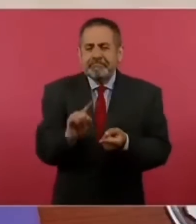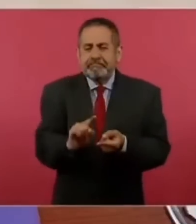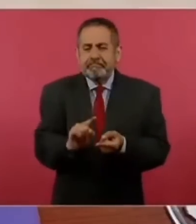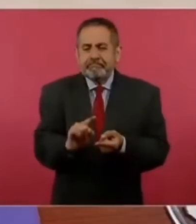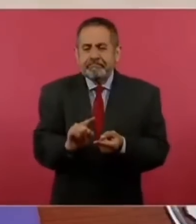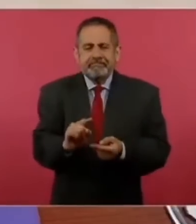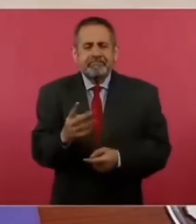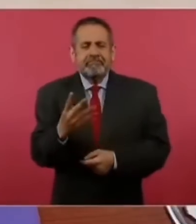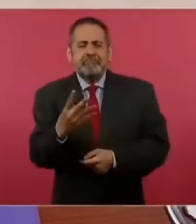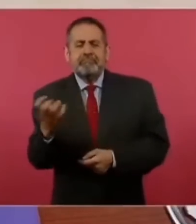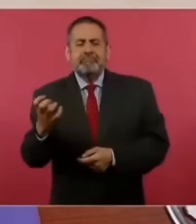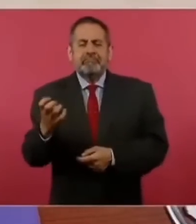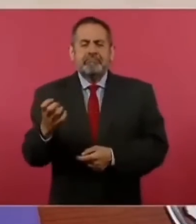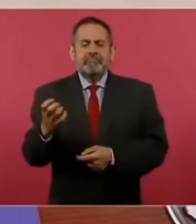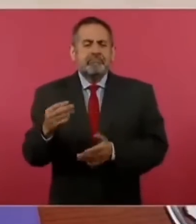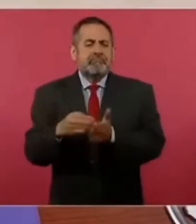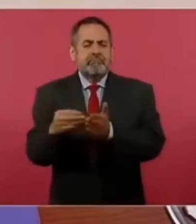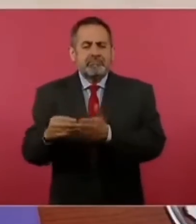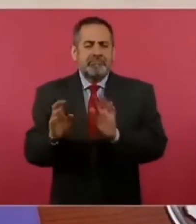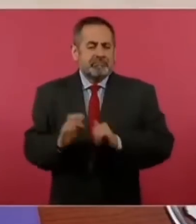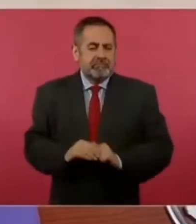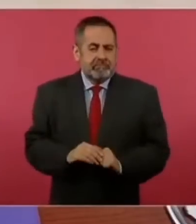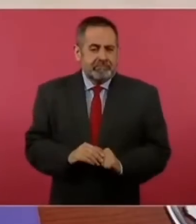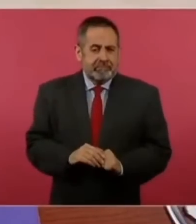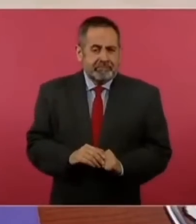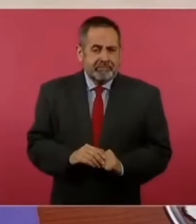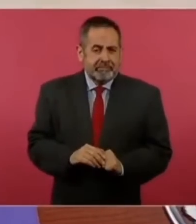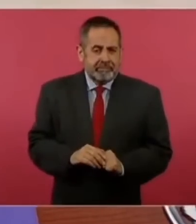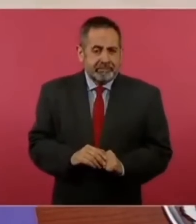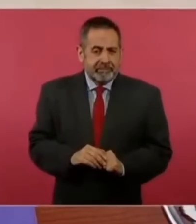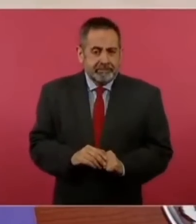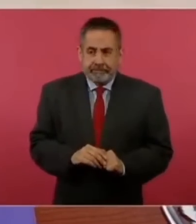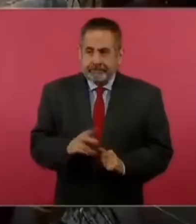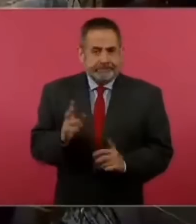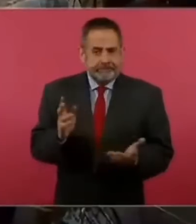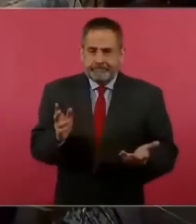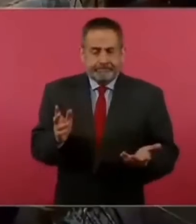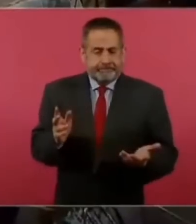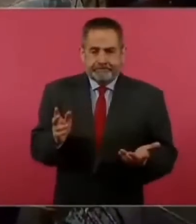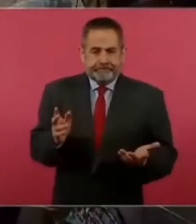400 millones pagando mucho pero